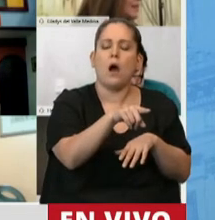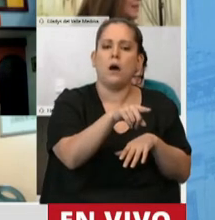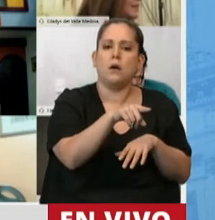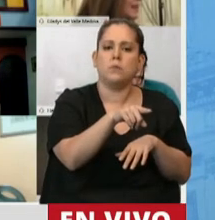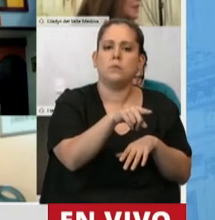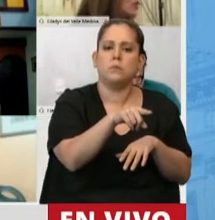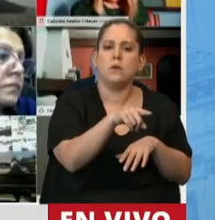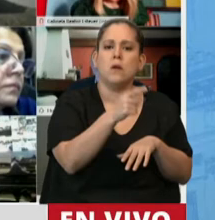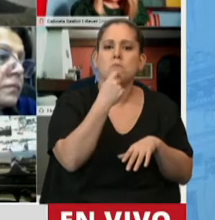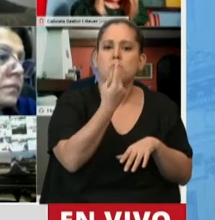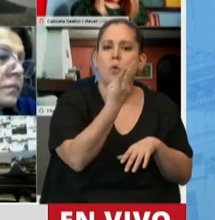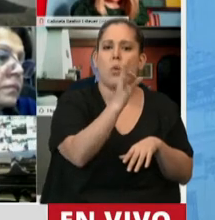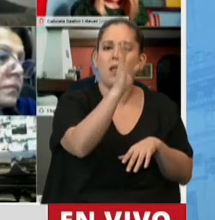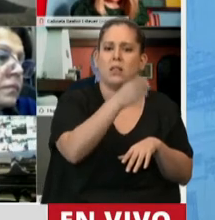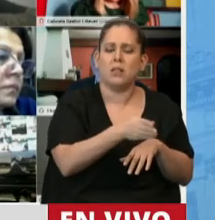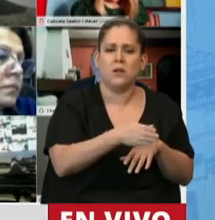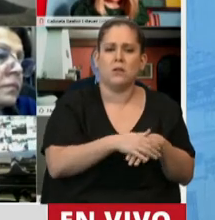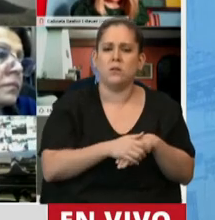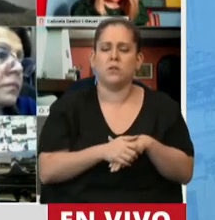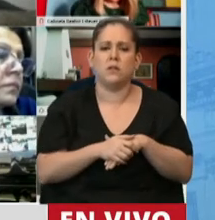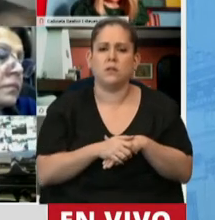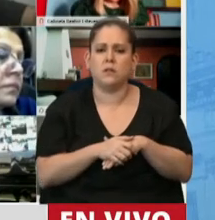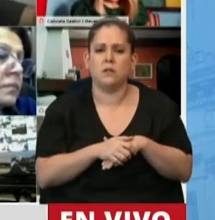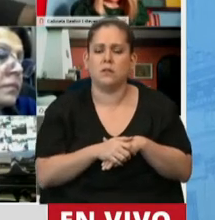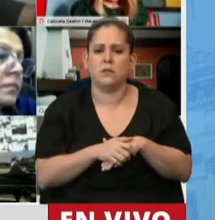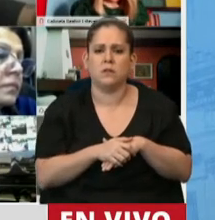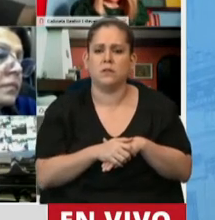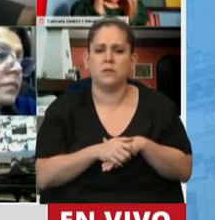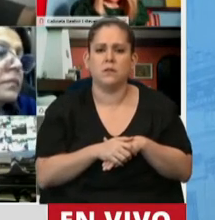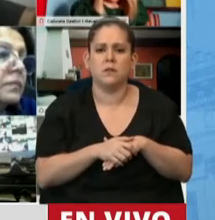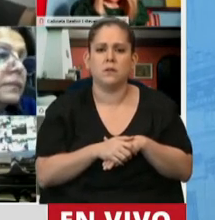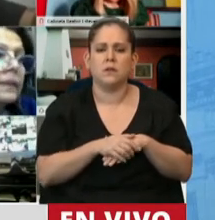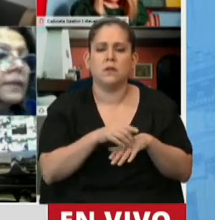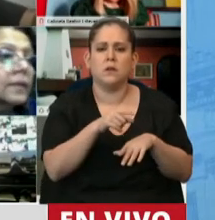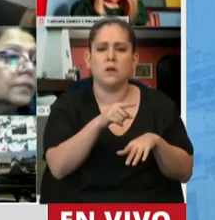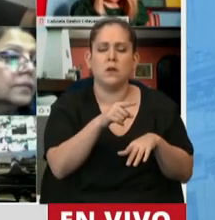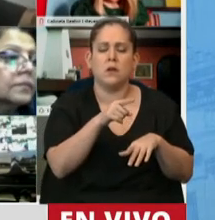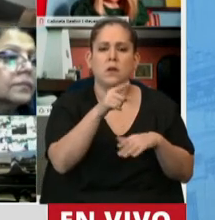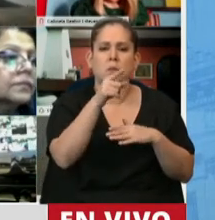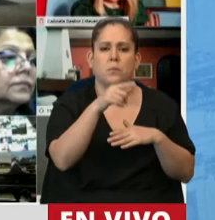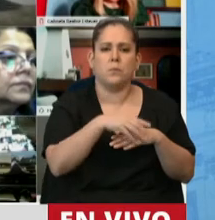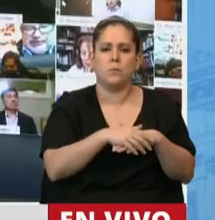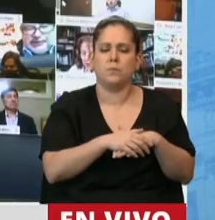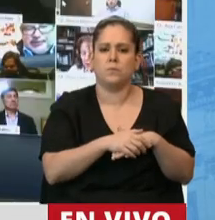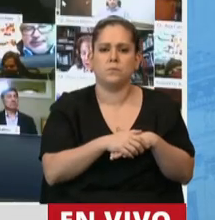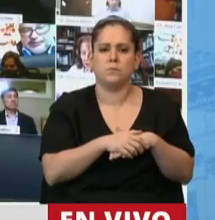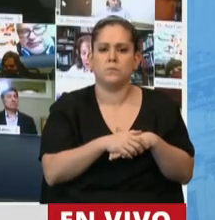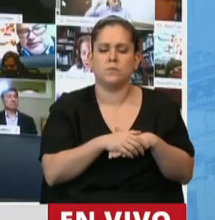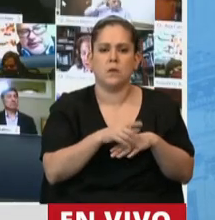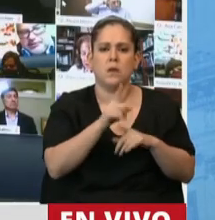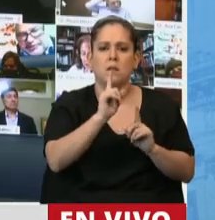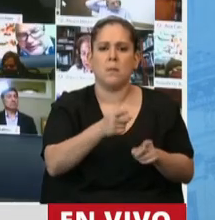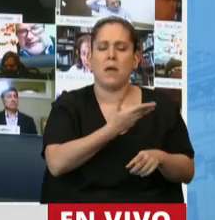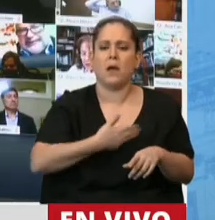estamos degradando el 40%, y no todas las empresas, pero pueden haber, según el cálculo del Ministerio de Educación, coincidente también con la